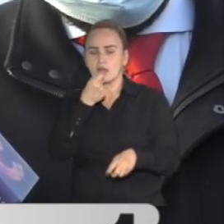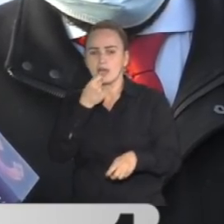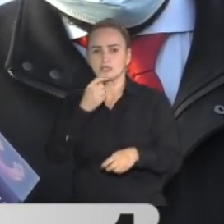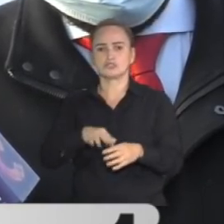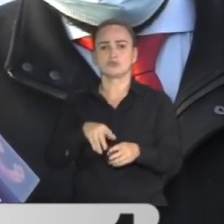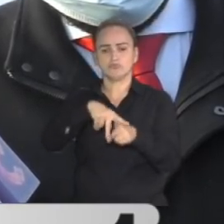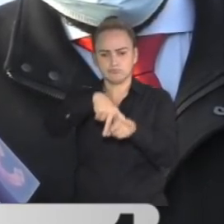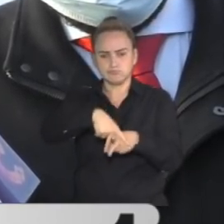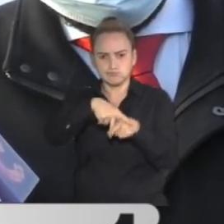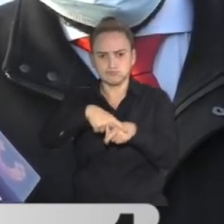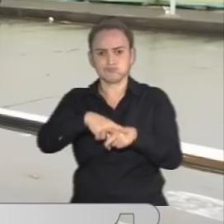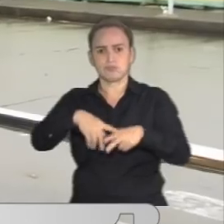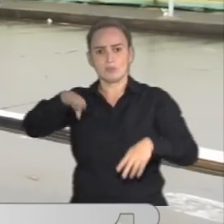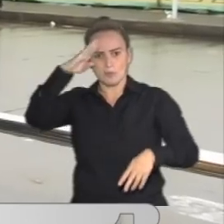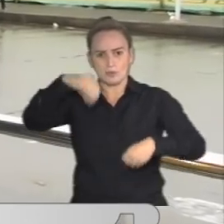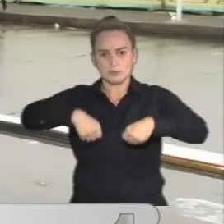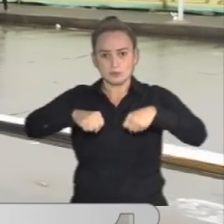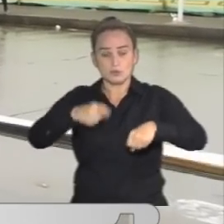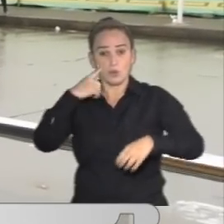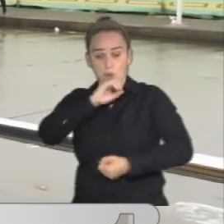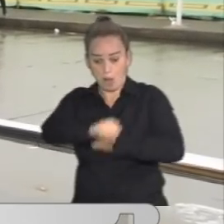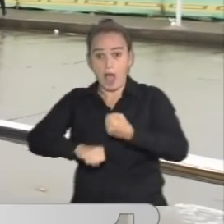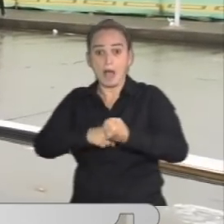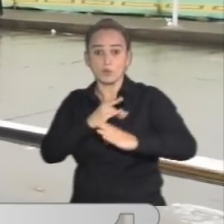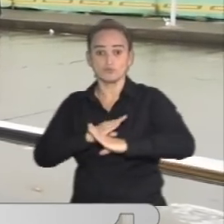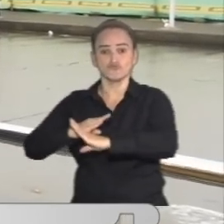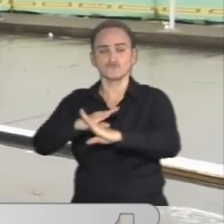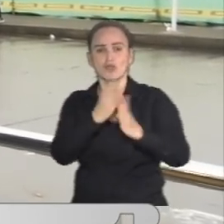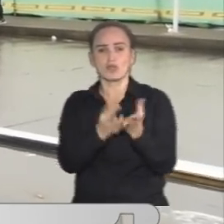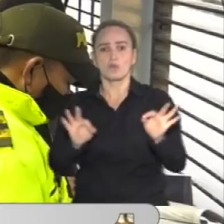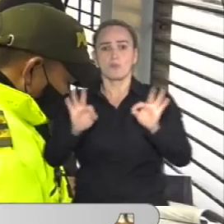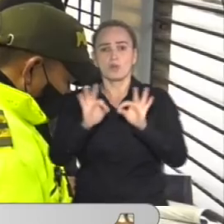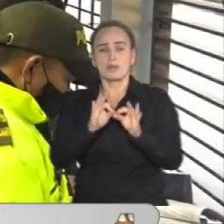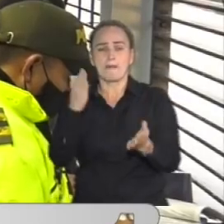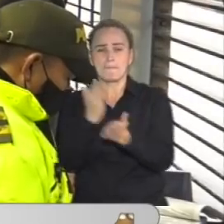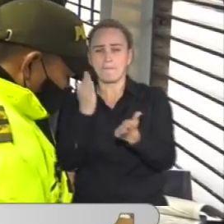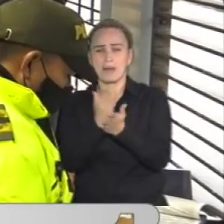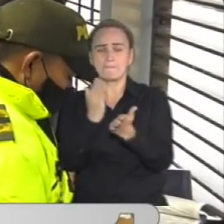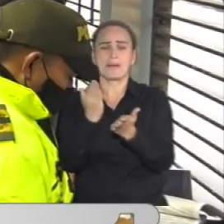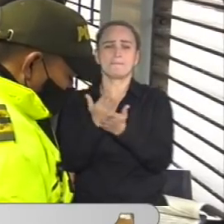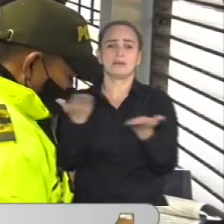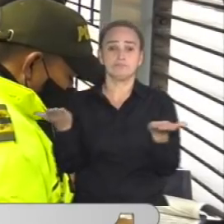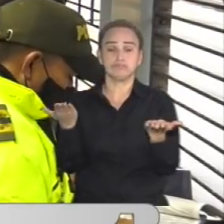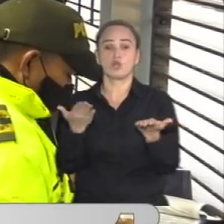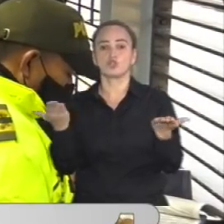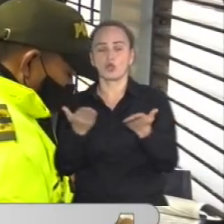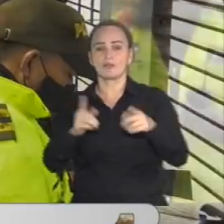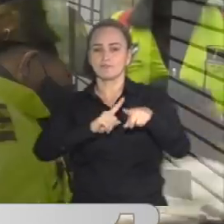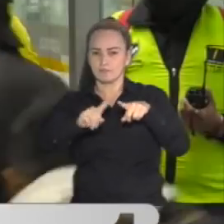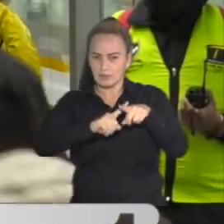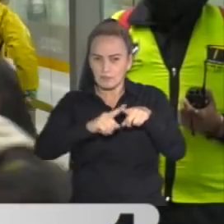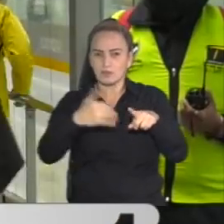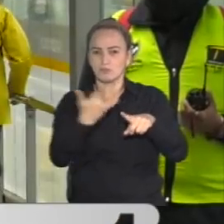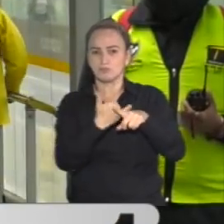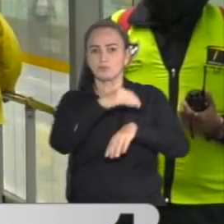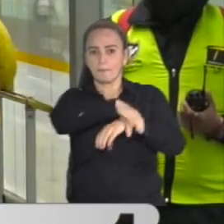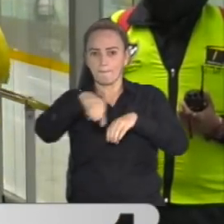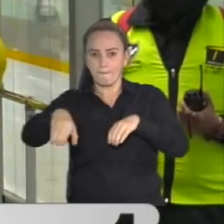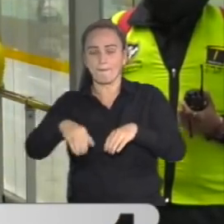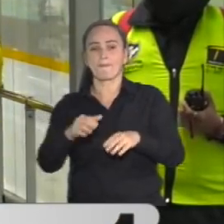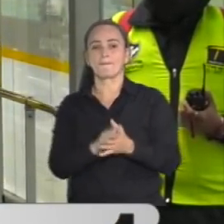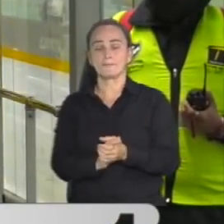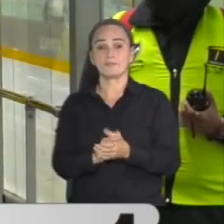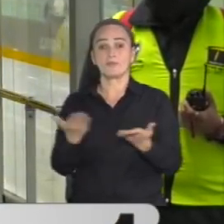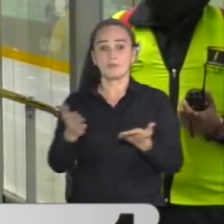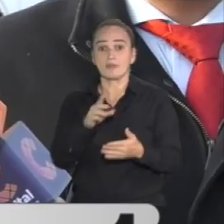de carabineros, auxiliares. Este refuerzo de policía busca reducir los delitos de alto impacto que se cometen en buses y estaciones. Si